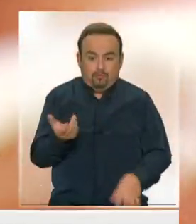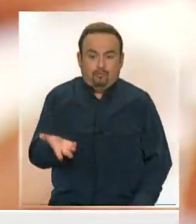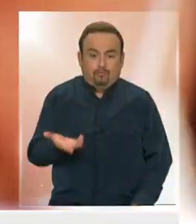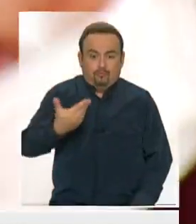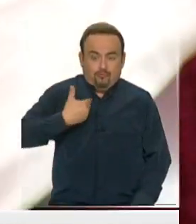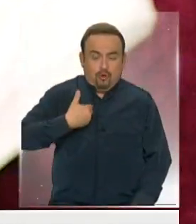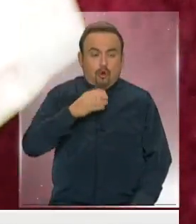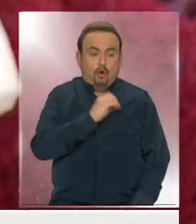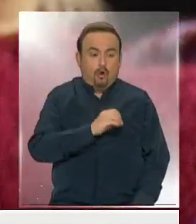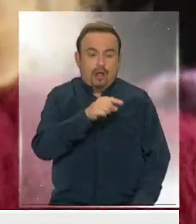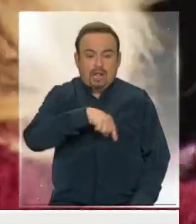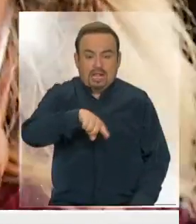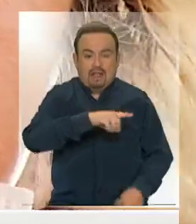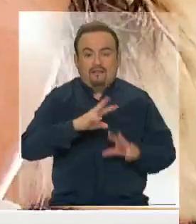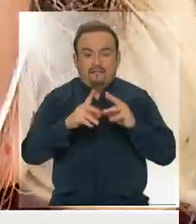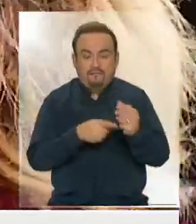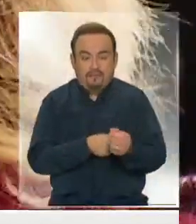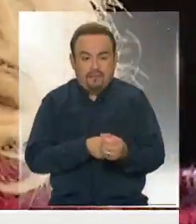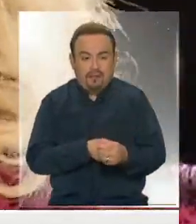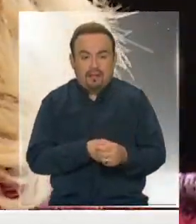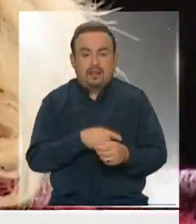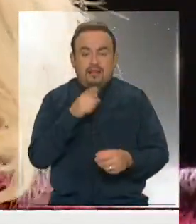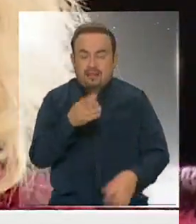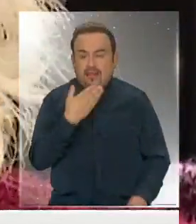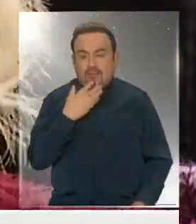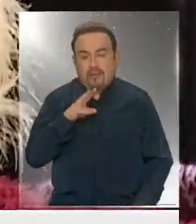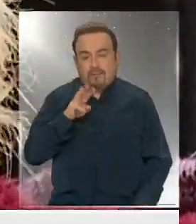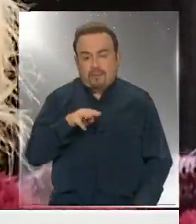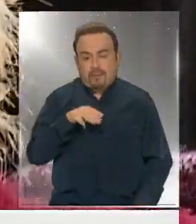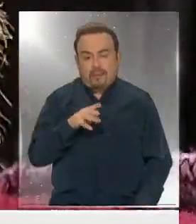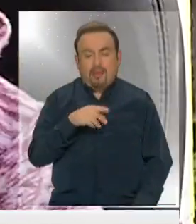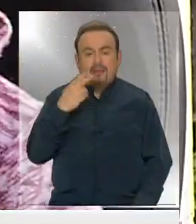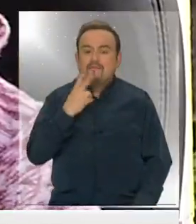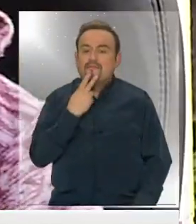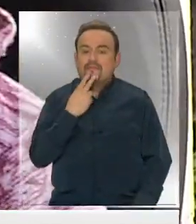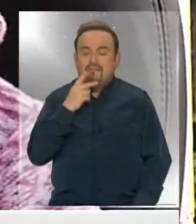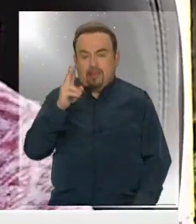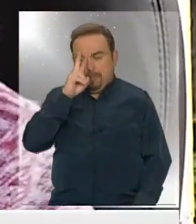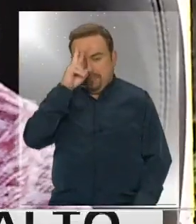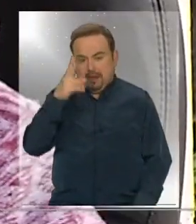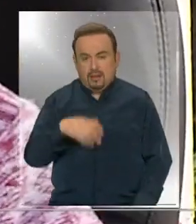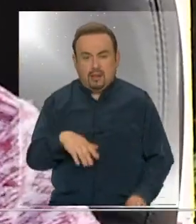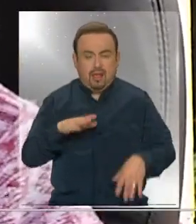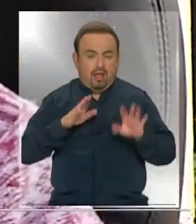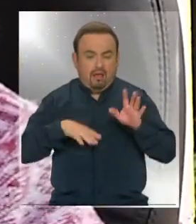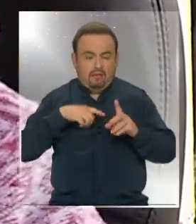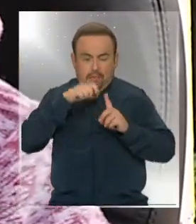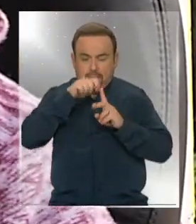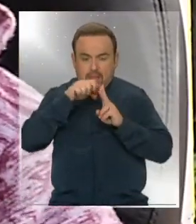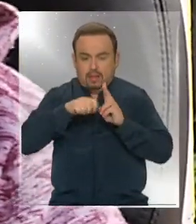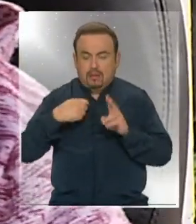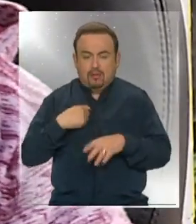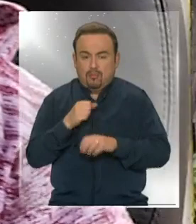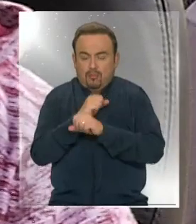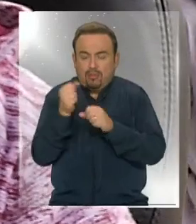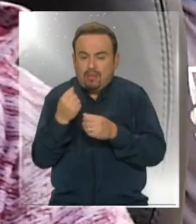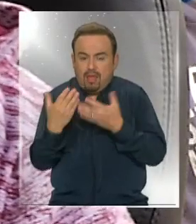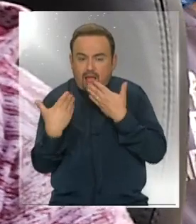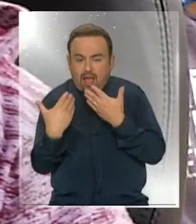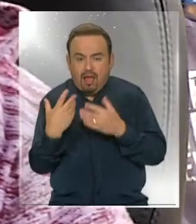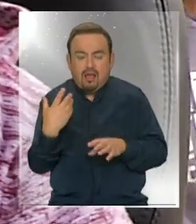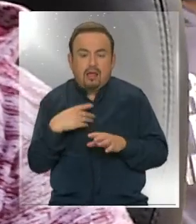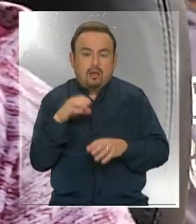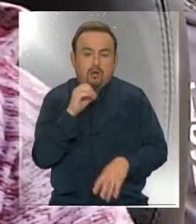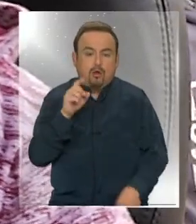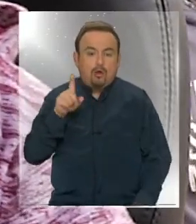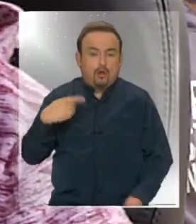de ella o su familia directa, también lo es su madre, que vive en Perú. A veces pasan meses y no puedo hablar con ella, al no ser que venga